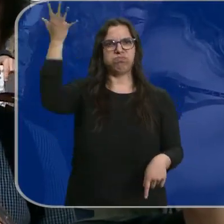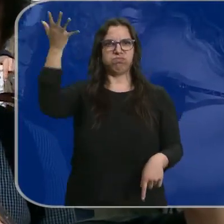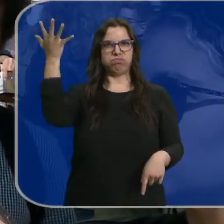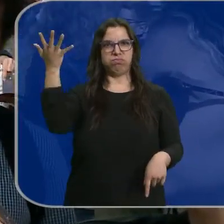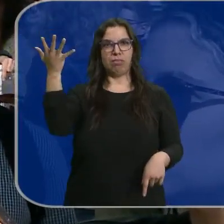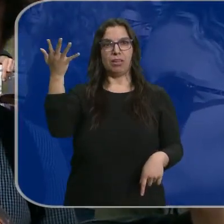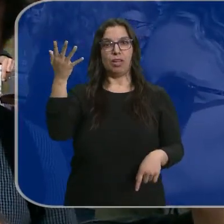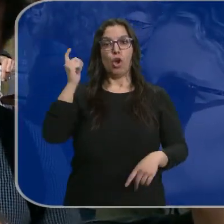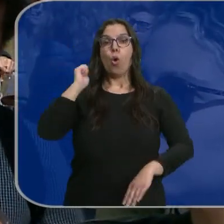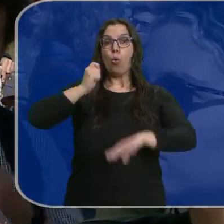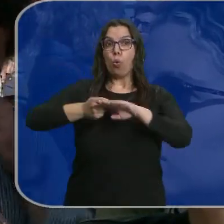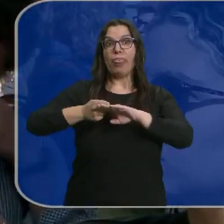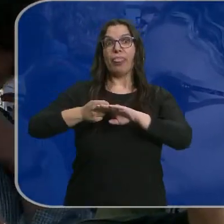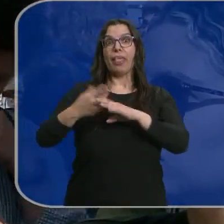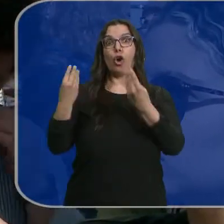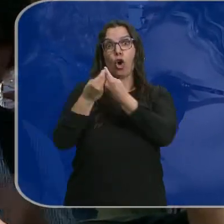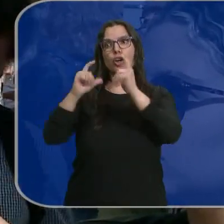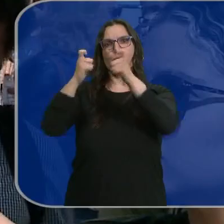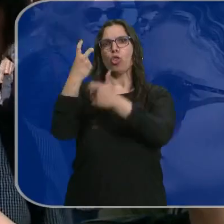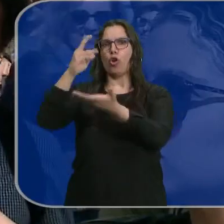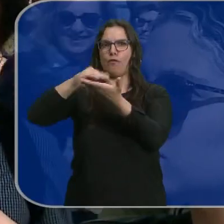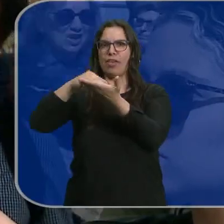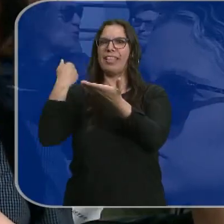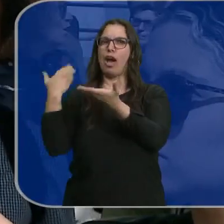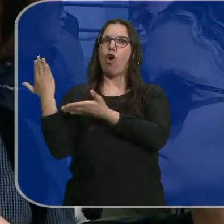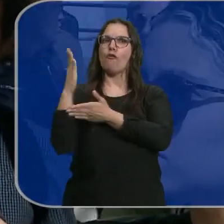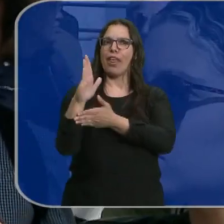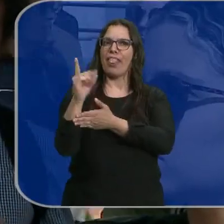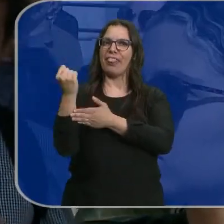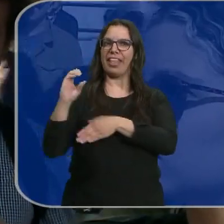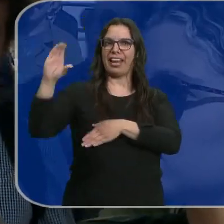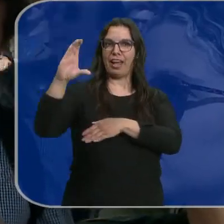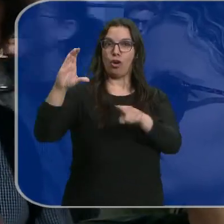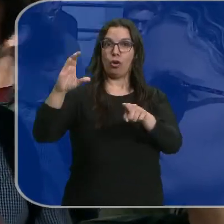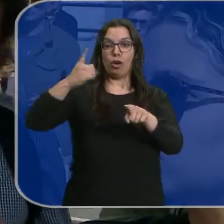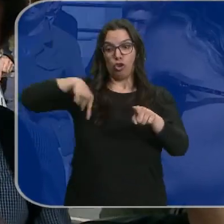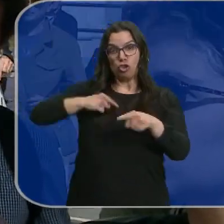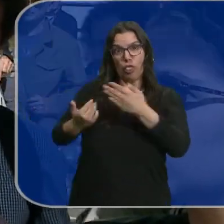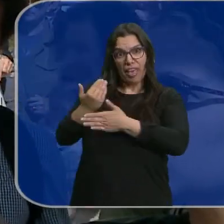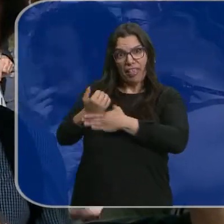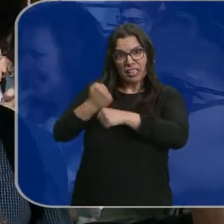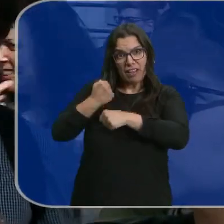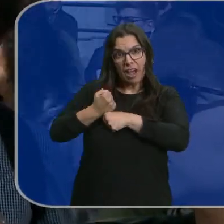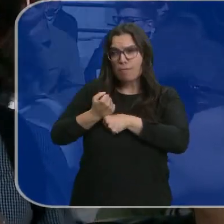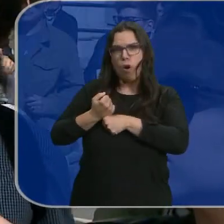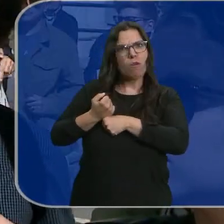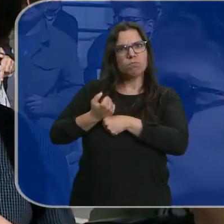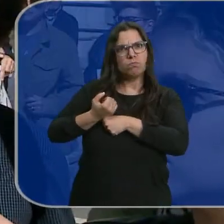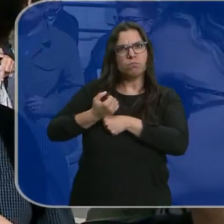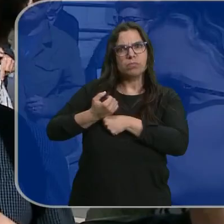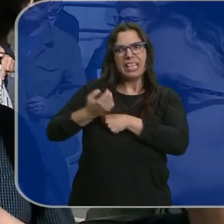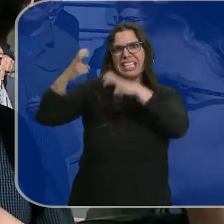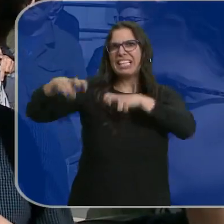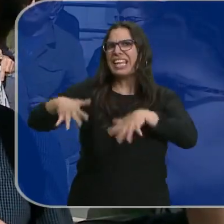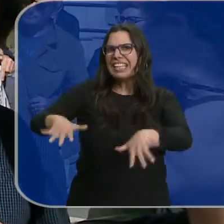reunido con los jueces en dos ocasiones y en dos ocasiones ya les ha puesto dinero. Y a los que están en el día de los juzgados se niega tan siquiera